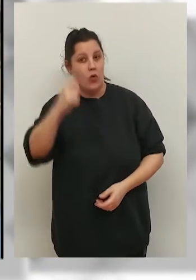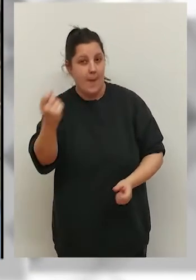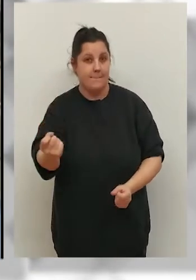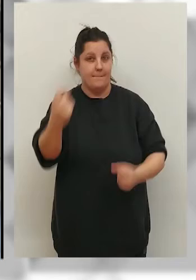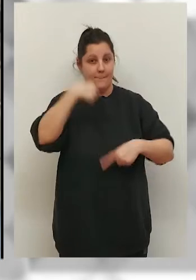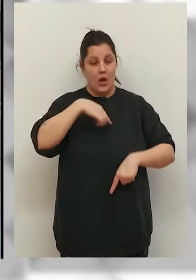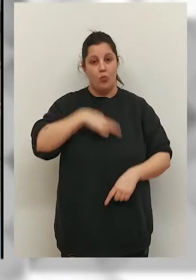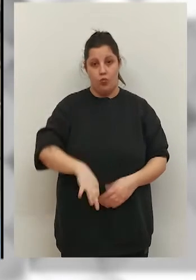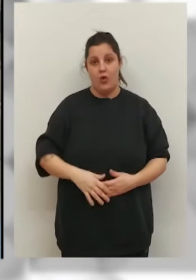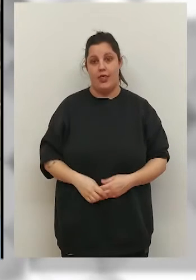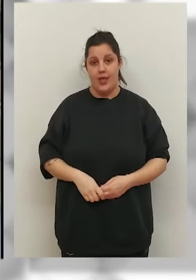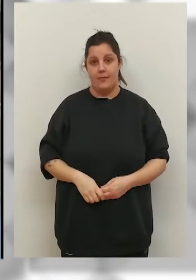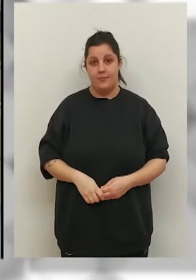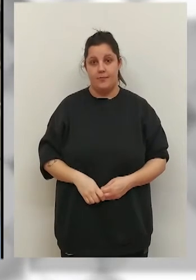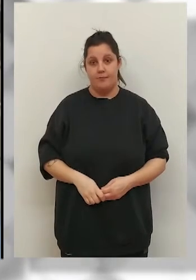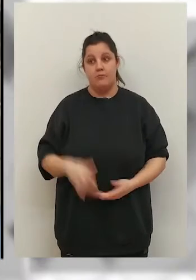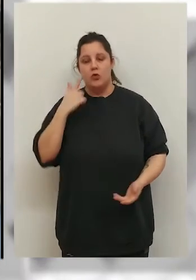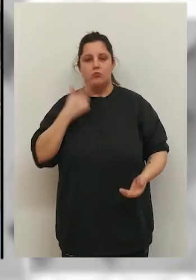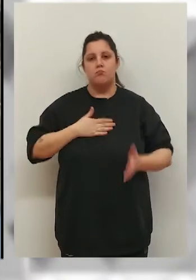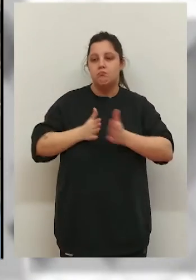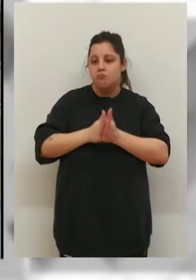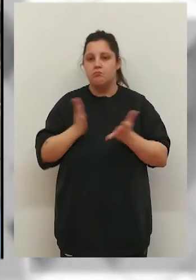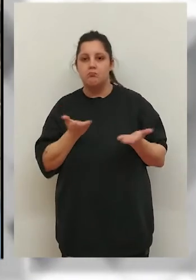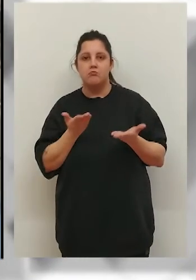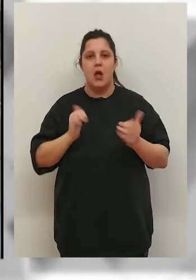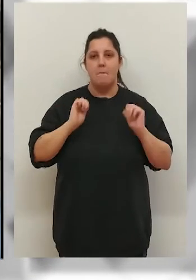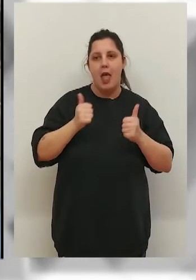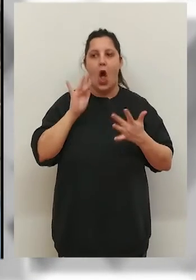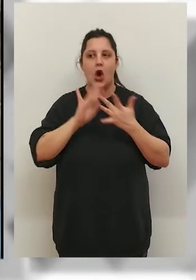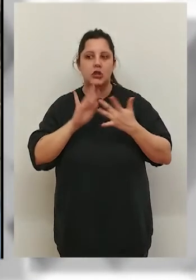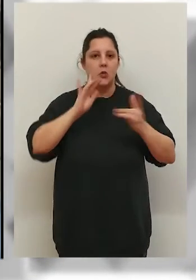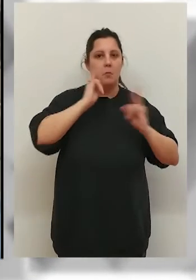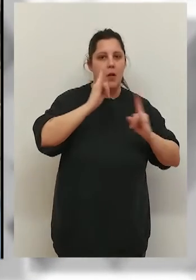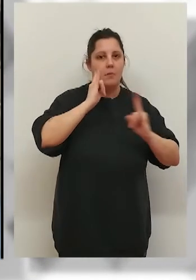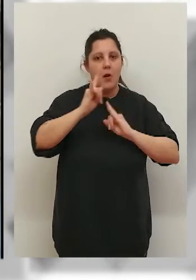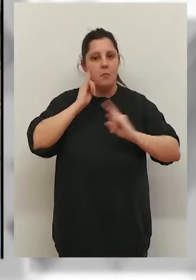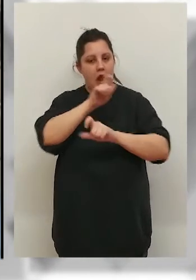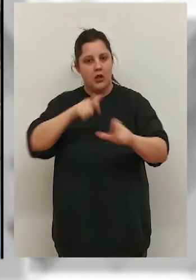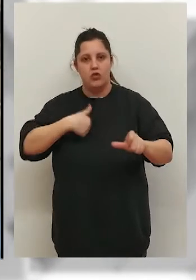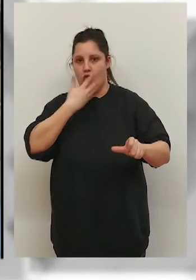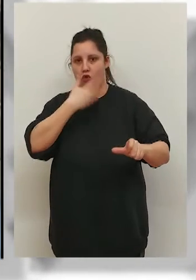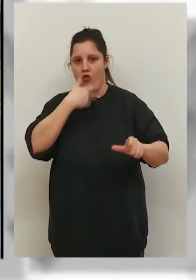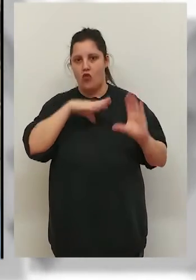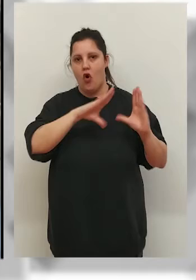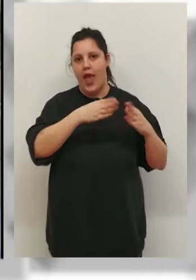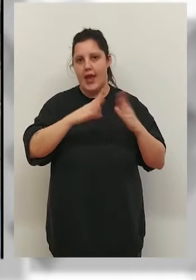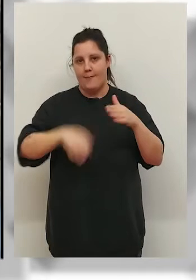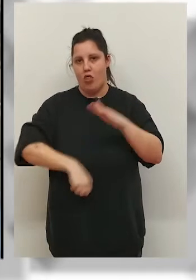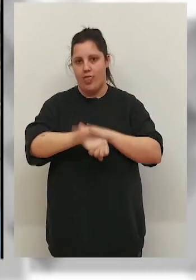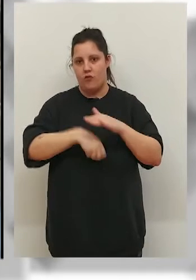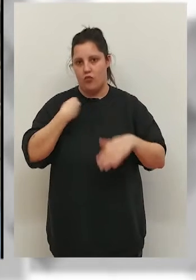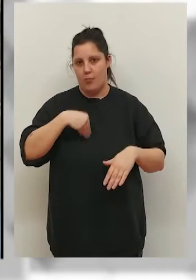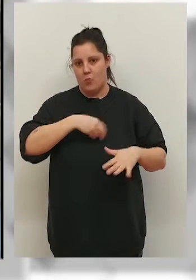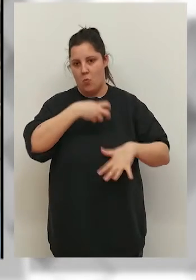chicos de allí, de la cantera. Y bueno, pues enseguida me pongo manos a la obra, empiezo a tirar de contactos, a llamar a gente que